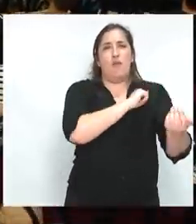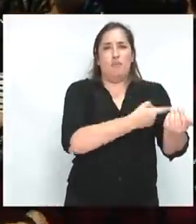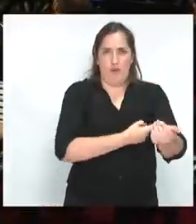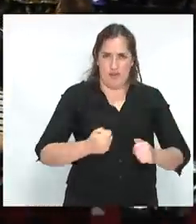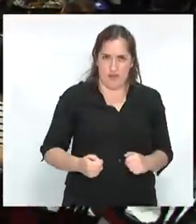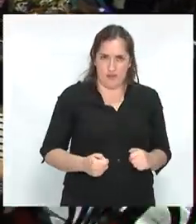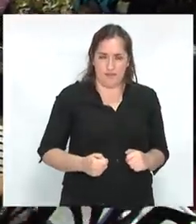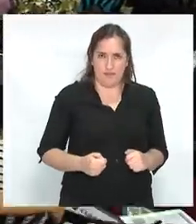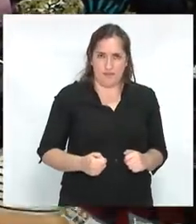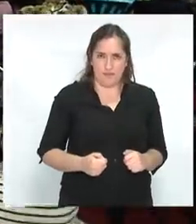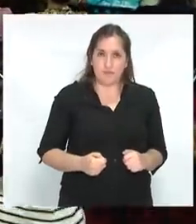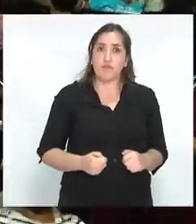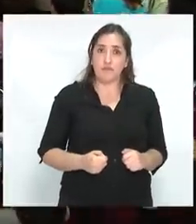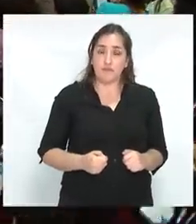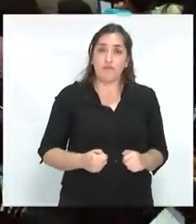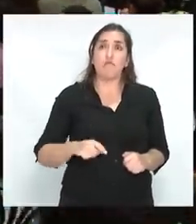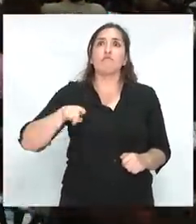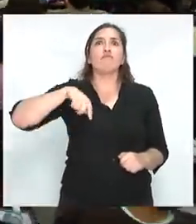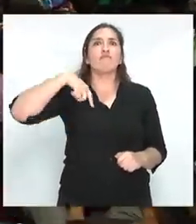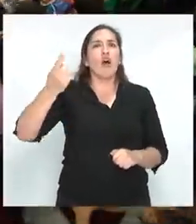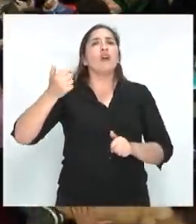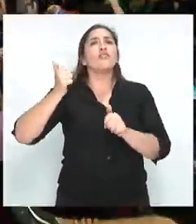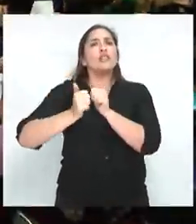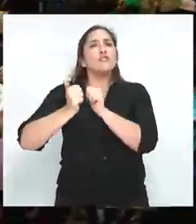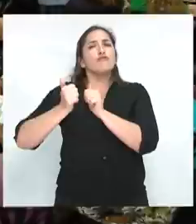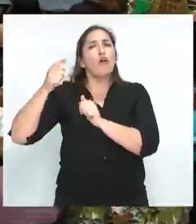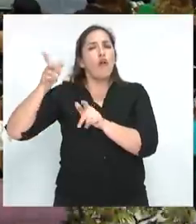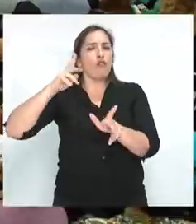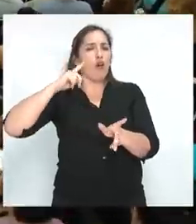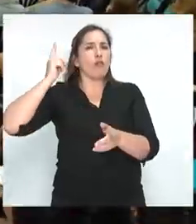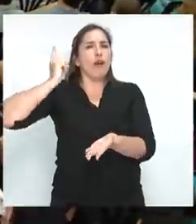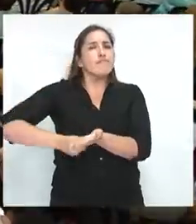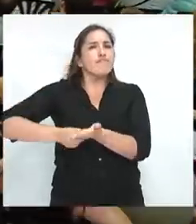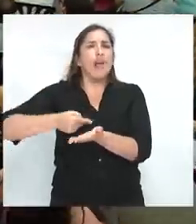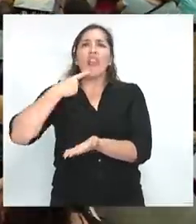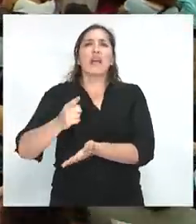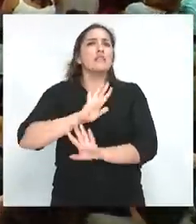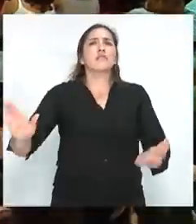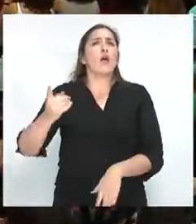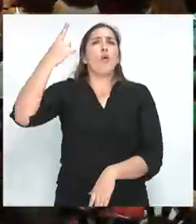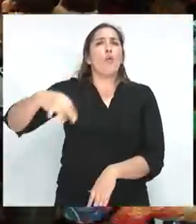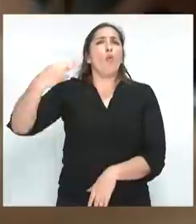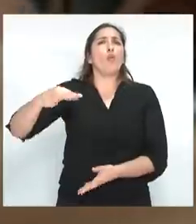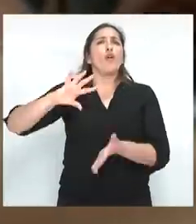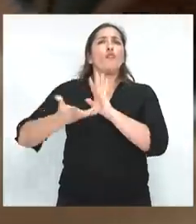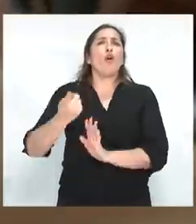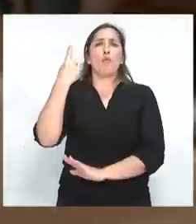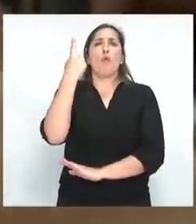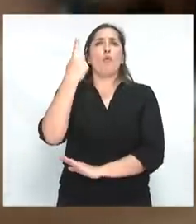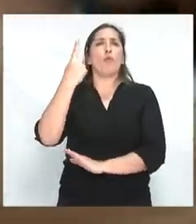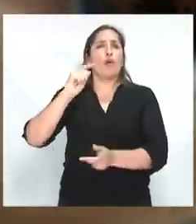Frente a una lógica del determinismo histórico en el que había un solo sujeto promotor del cambio